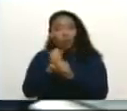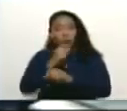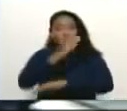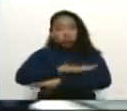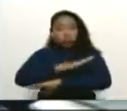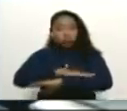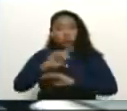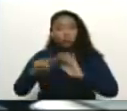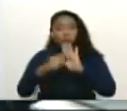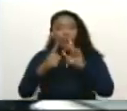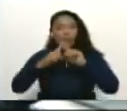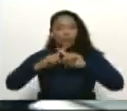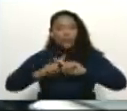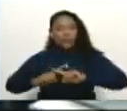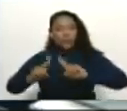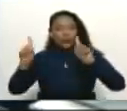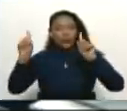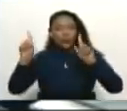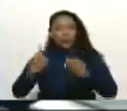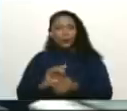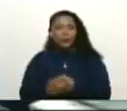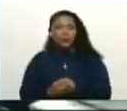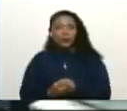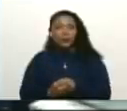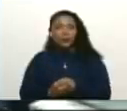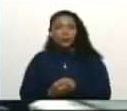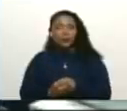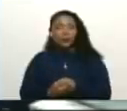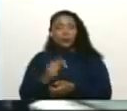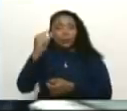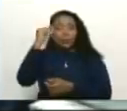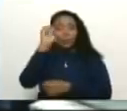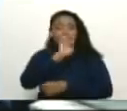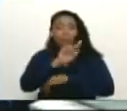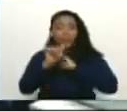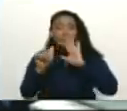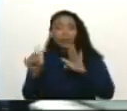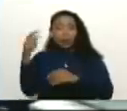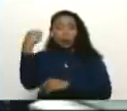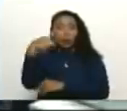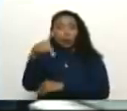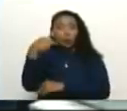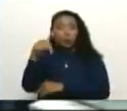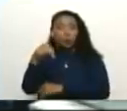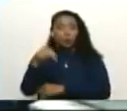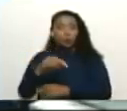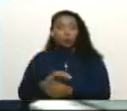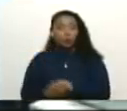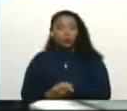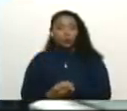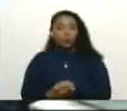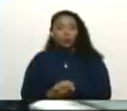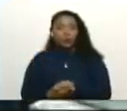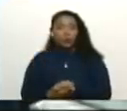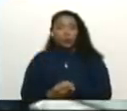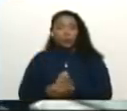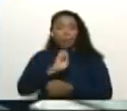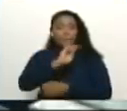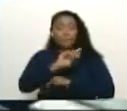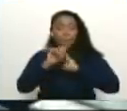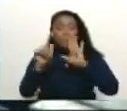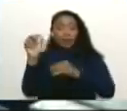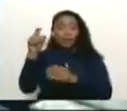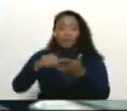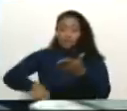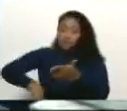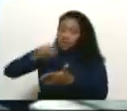completamente diferente. Le pongo un ejemplo muy concreto. El día 26 de noviembre del año 2022, Venezuela firmó